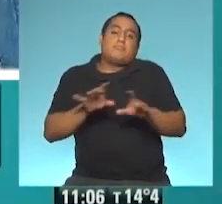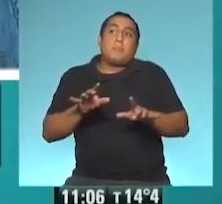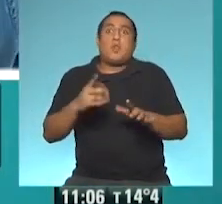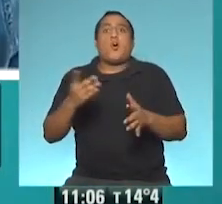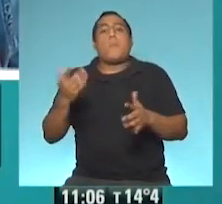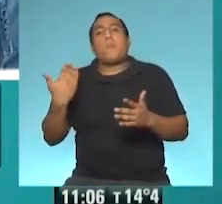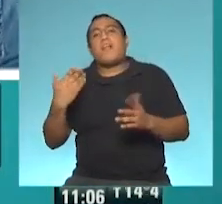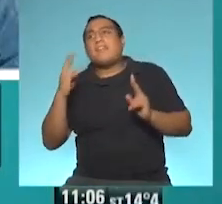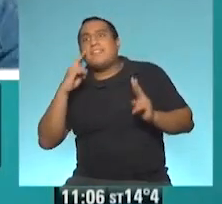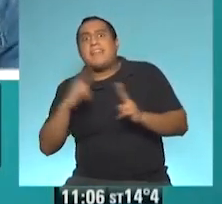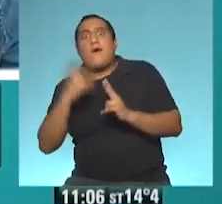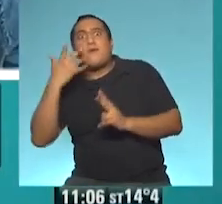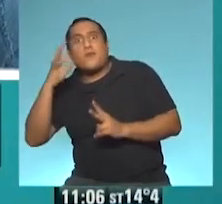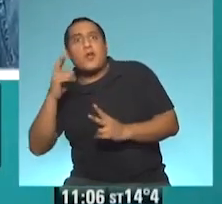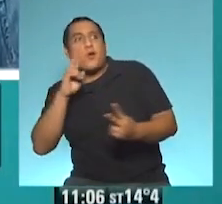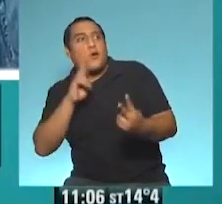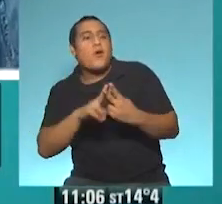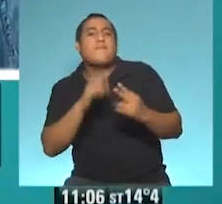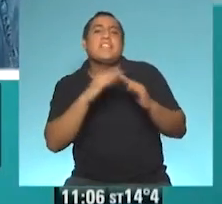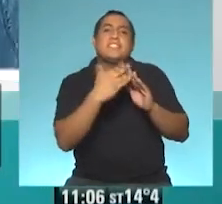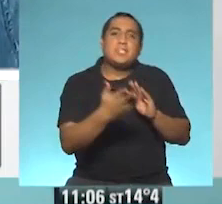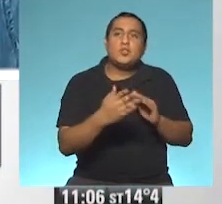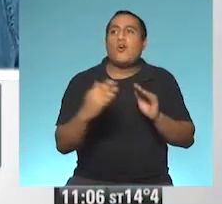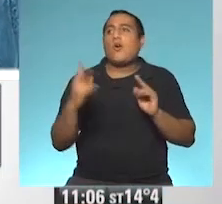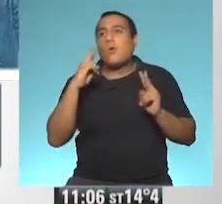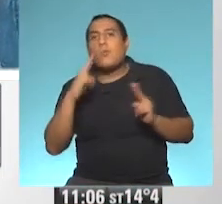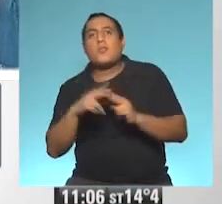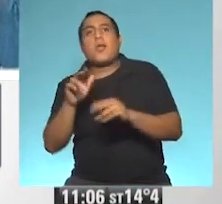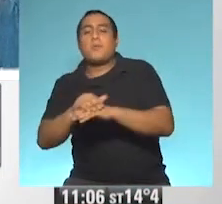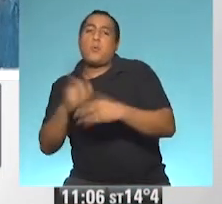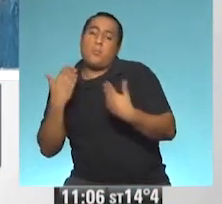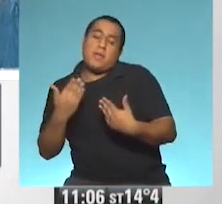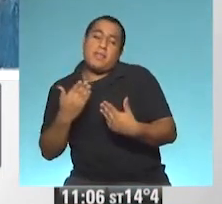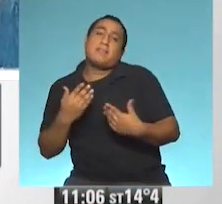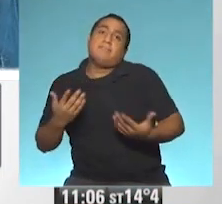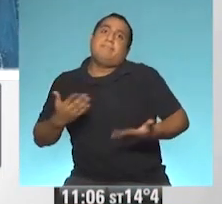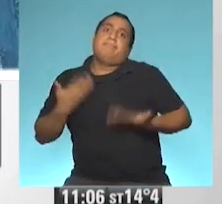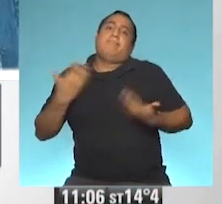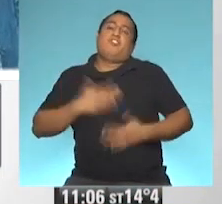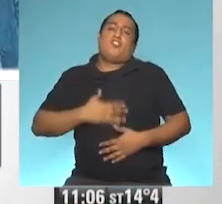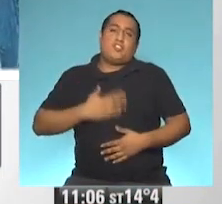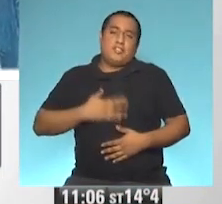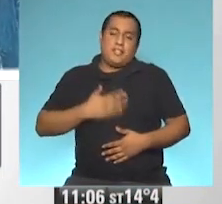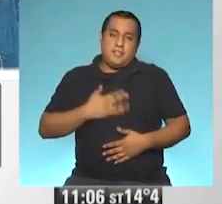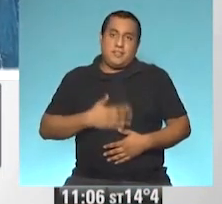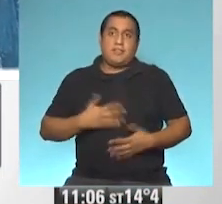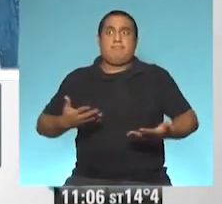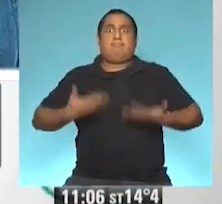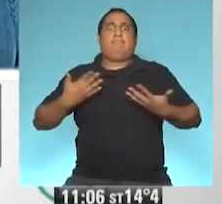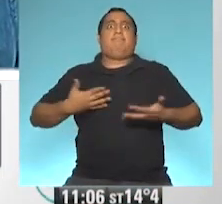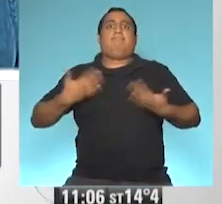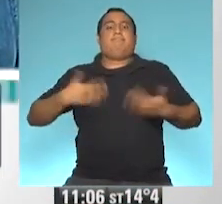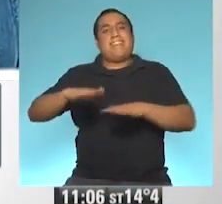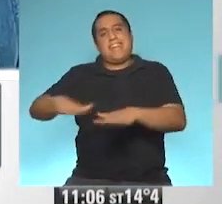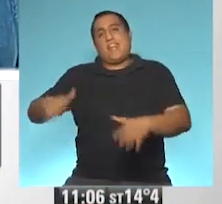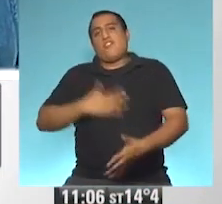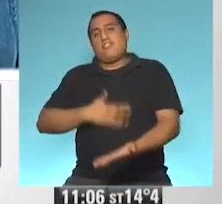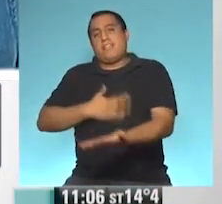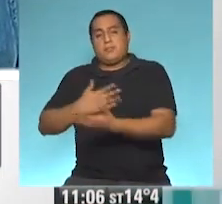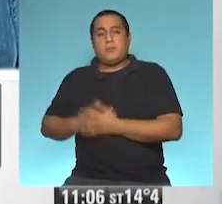abuelitos, puede salir a ver un vecinito, un amigo. Entonces, bueno, realmente influencia directamente en el ánimo de los pequeños, ¿no?